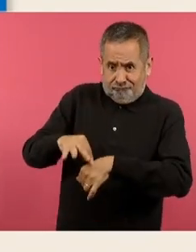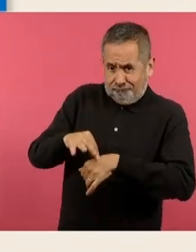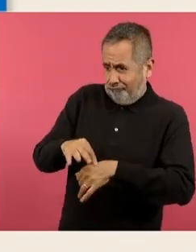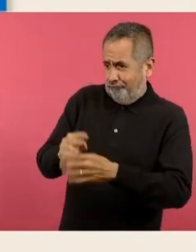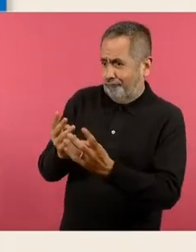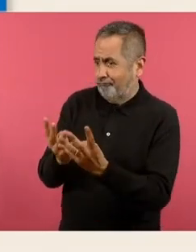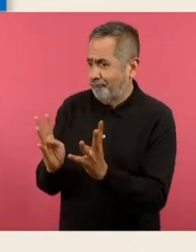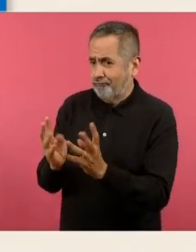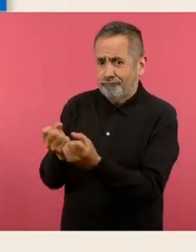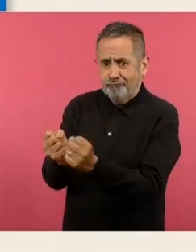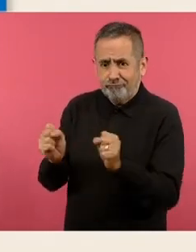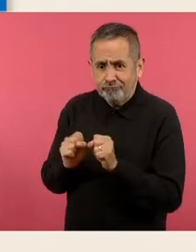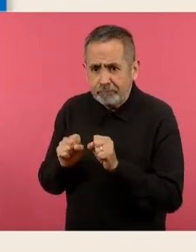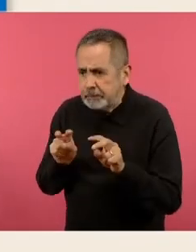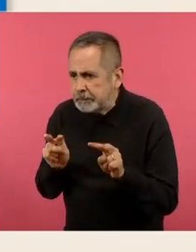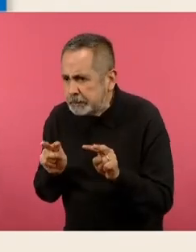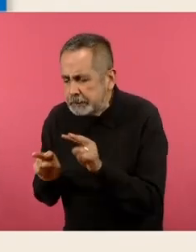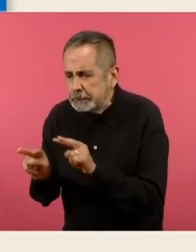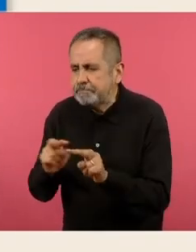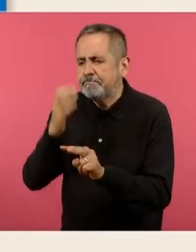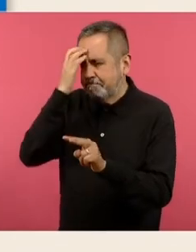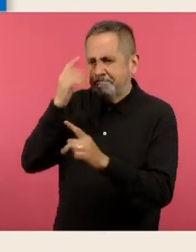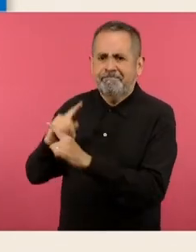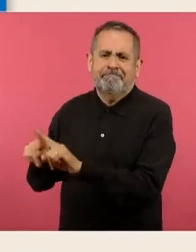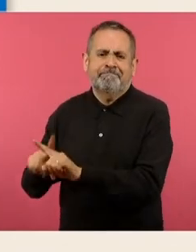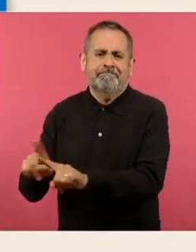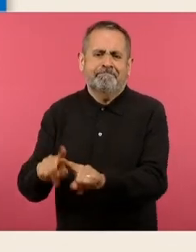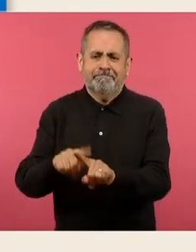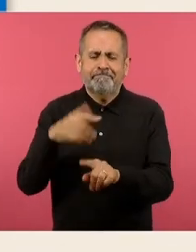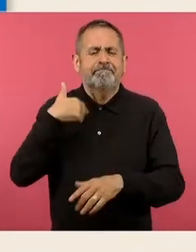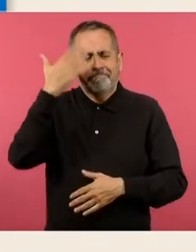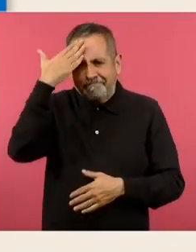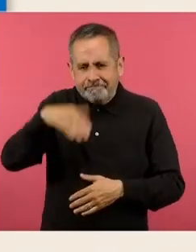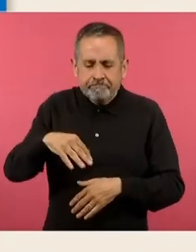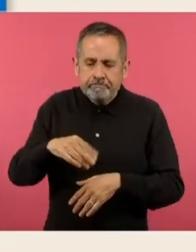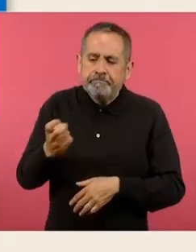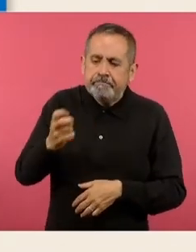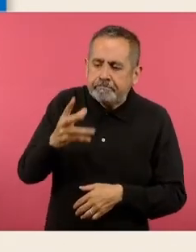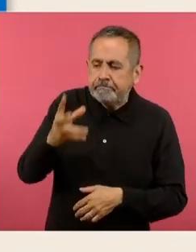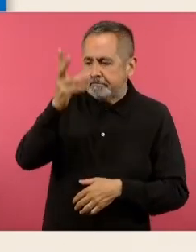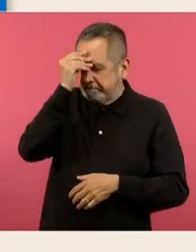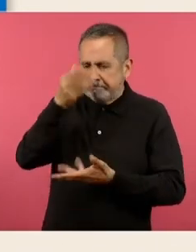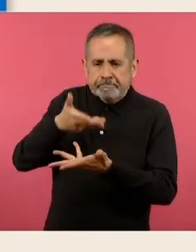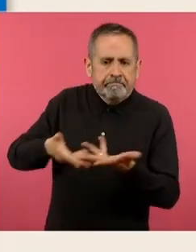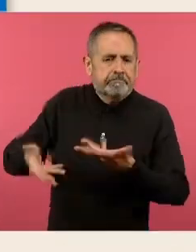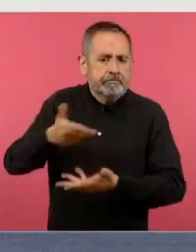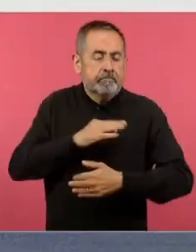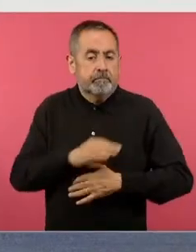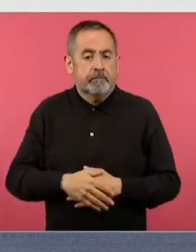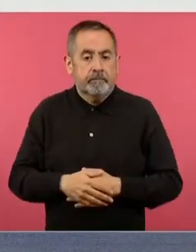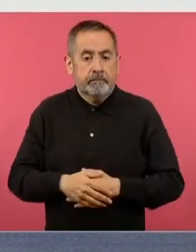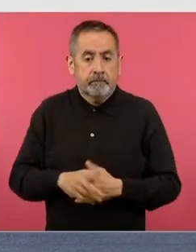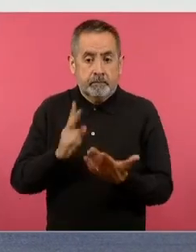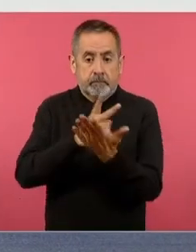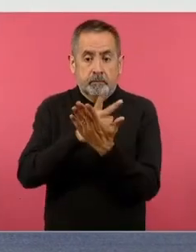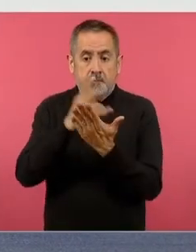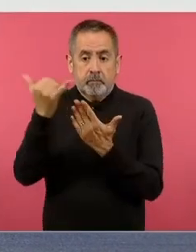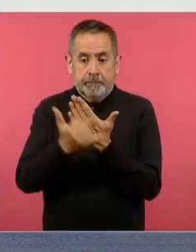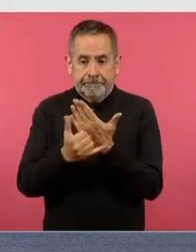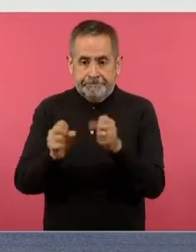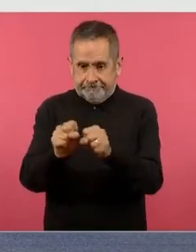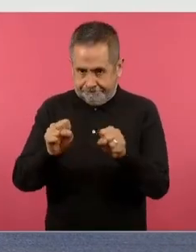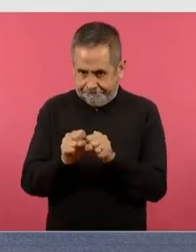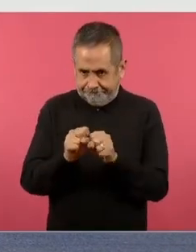dentro de ellas inimaginable y de la cual, claro, podemos aprender. En el libro de proyectos de aula